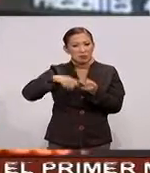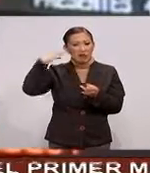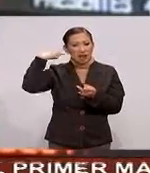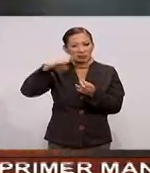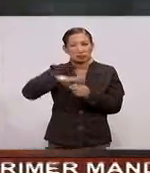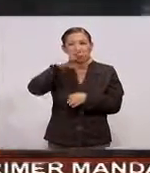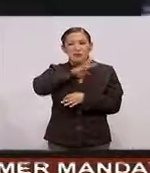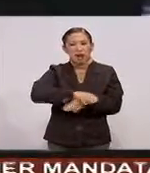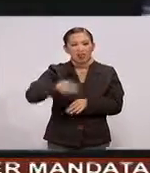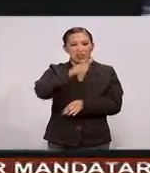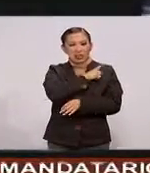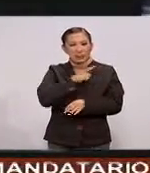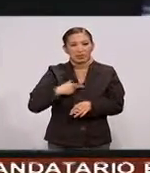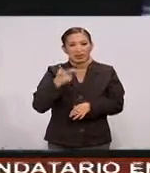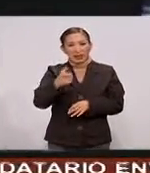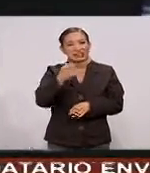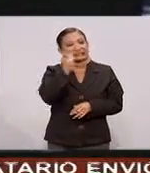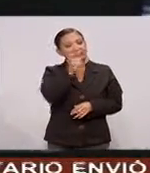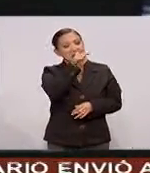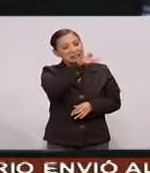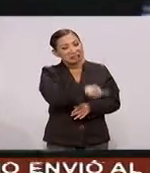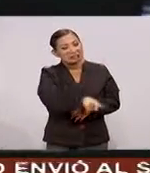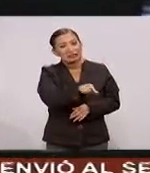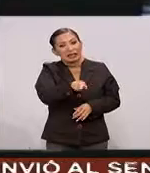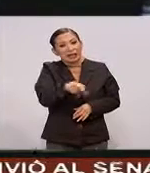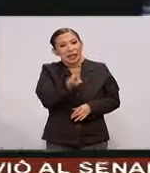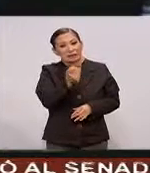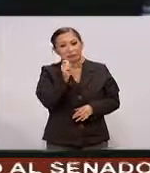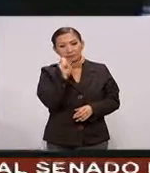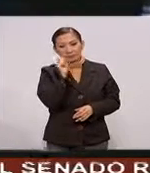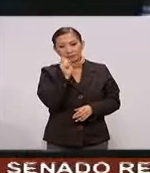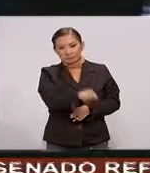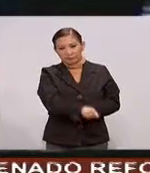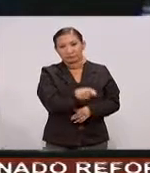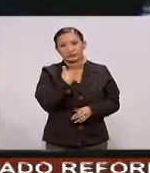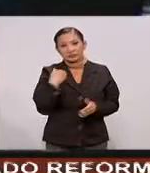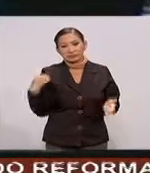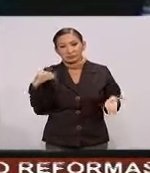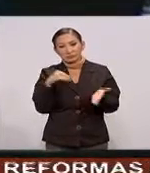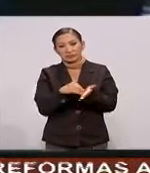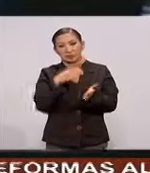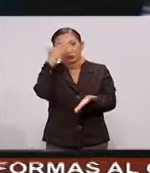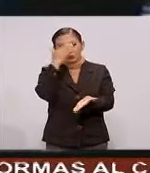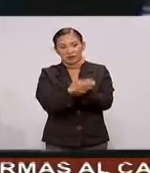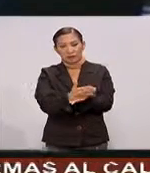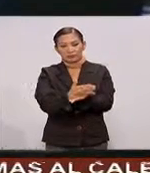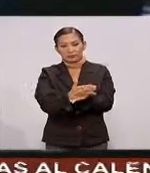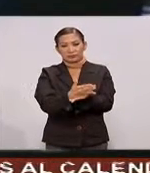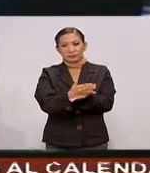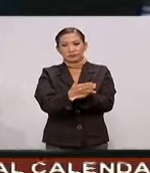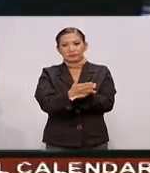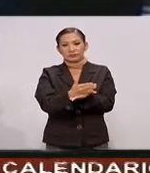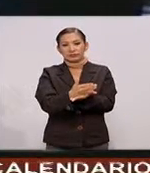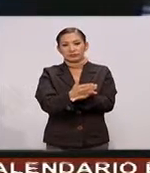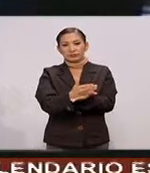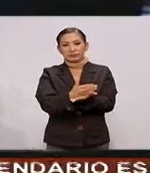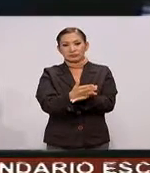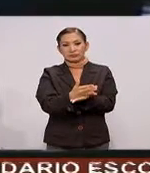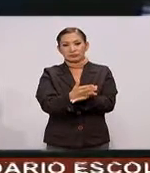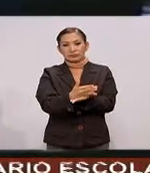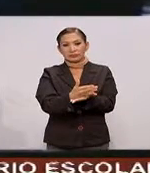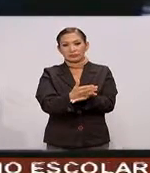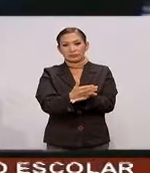Veracruz Se trata Precisamente De poner un freno De darle